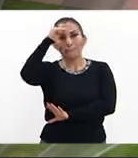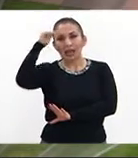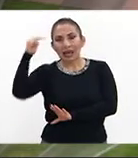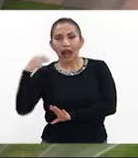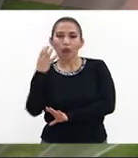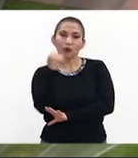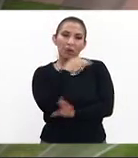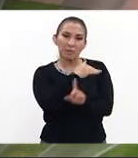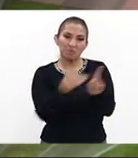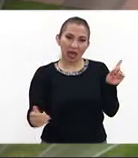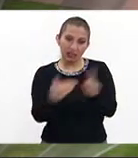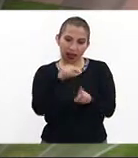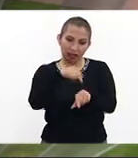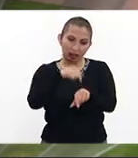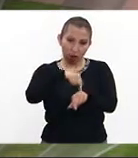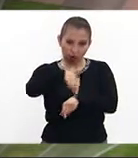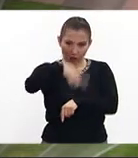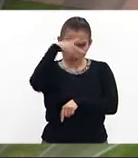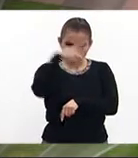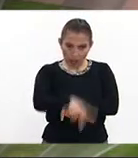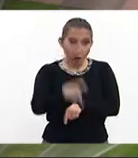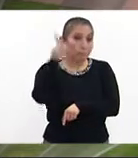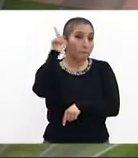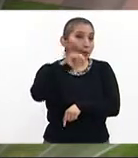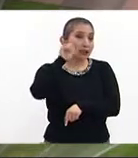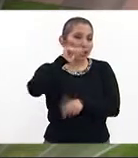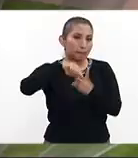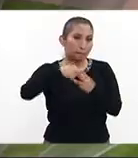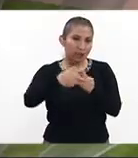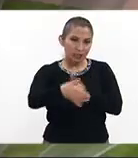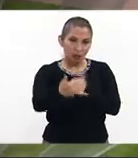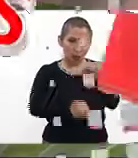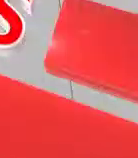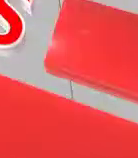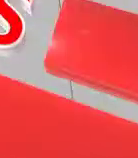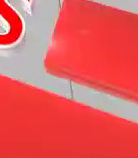nueve treinta de la noche, horarios del tiempo del centro de México, mañana arrancan estos partidos.